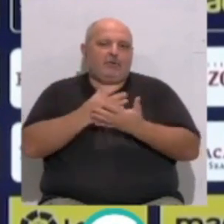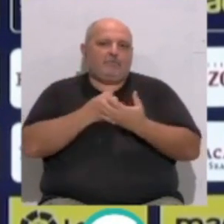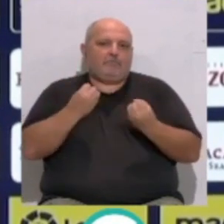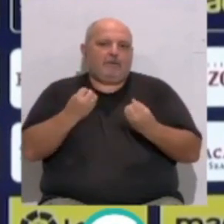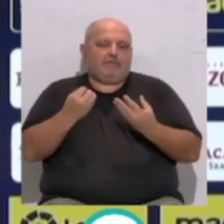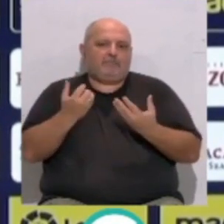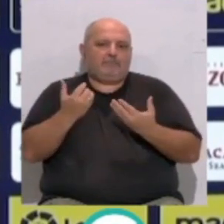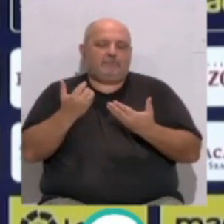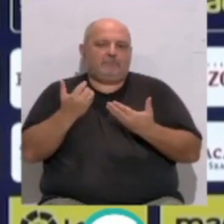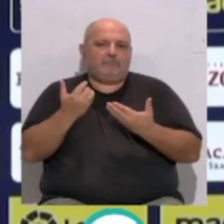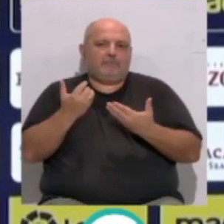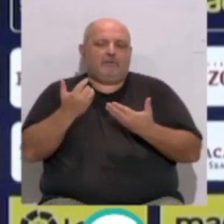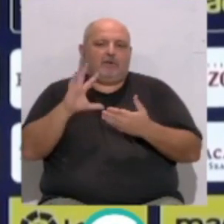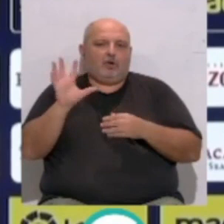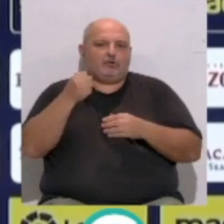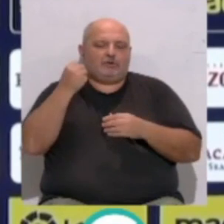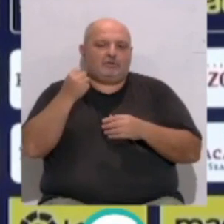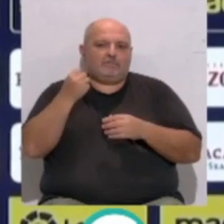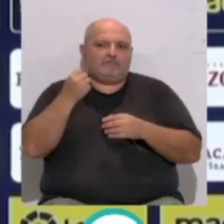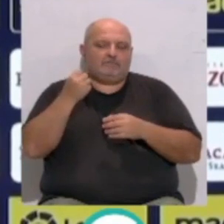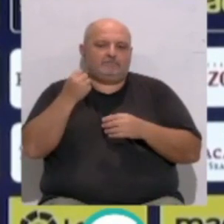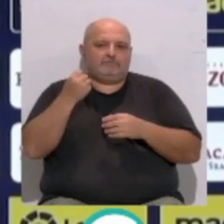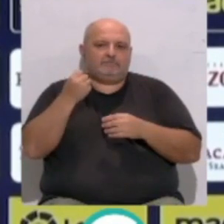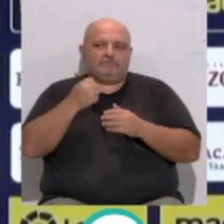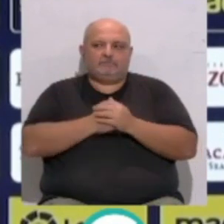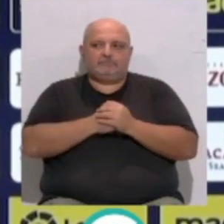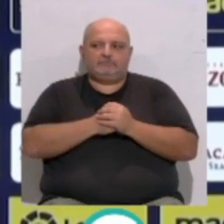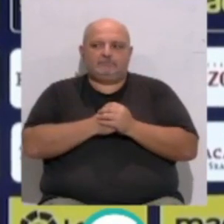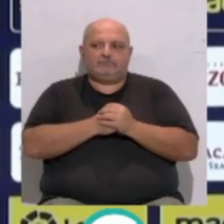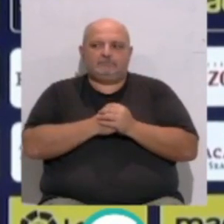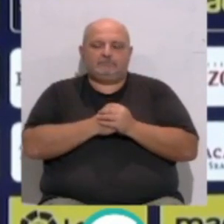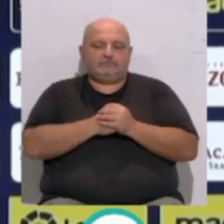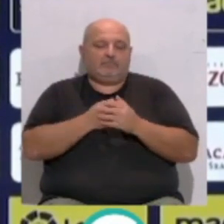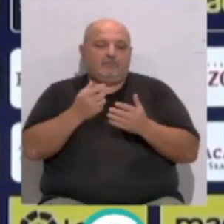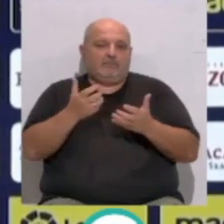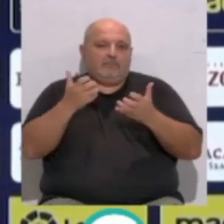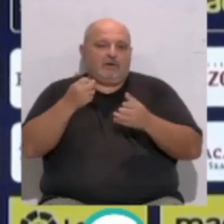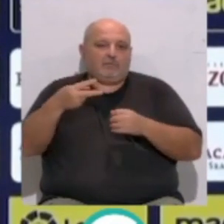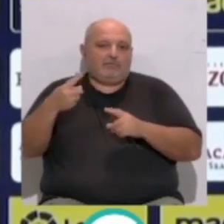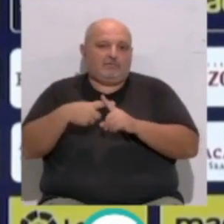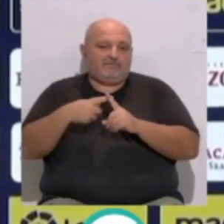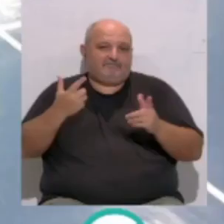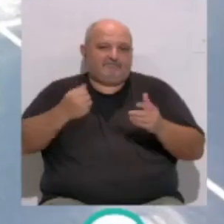consigamos que se rentabilice con un buen resultado.